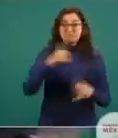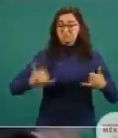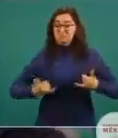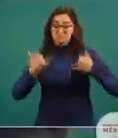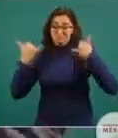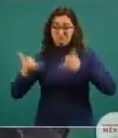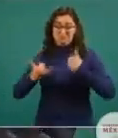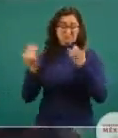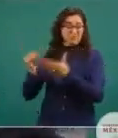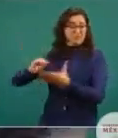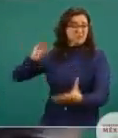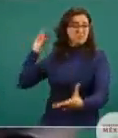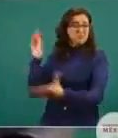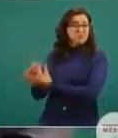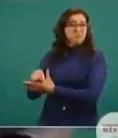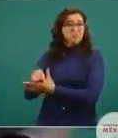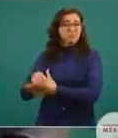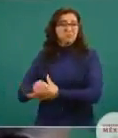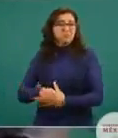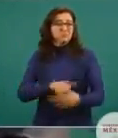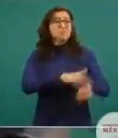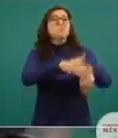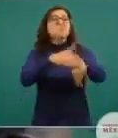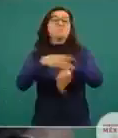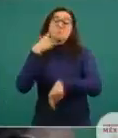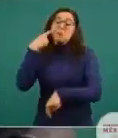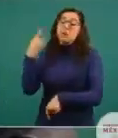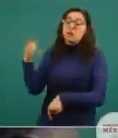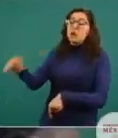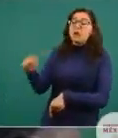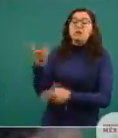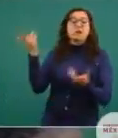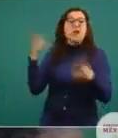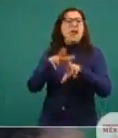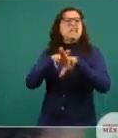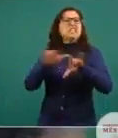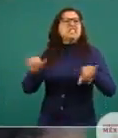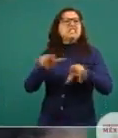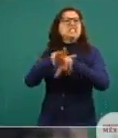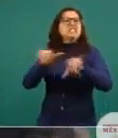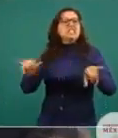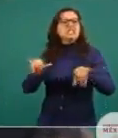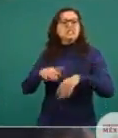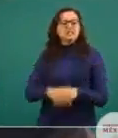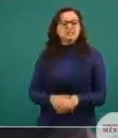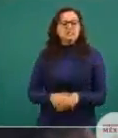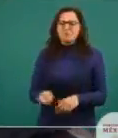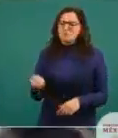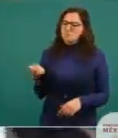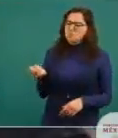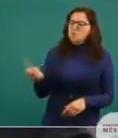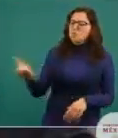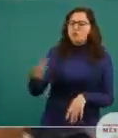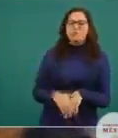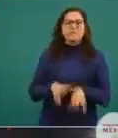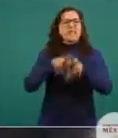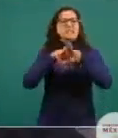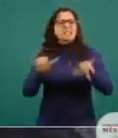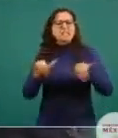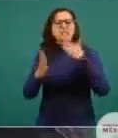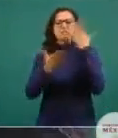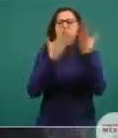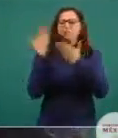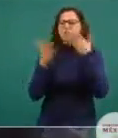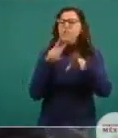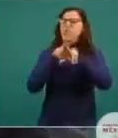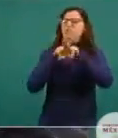Lo único que hicieron fue llamarles ninis, de manera despectiva, que ni estudian ni trabajan. Y nunca